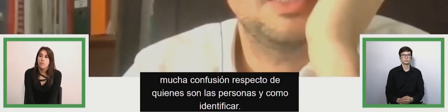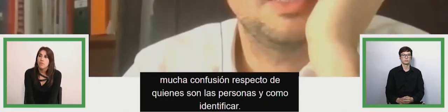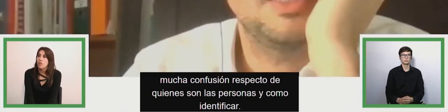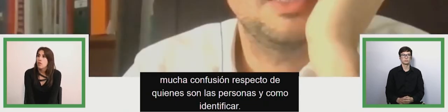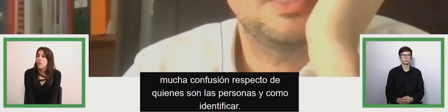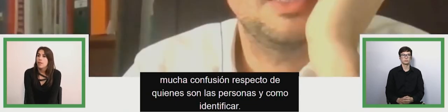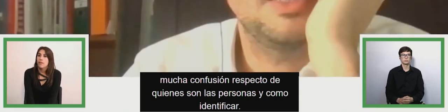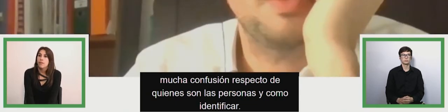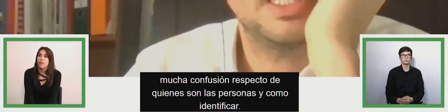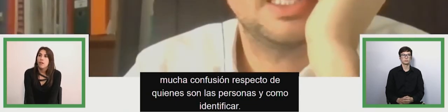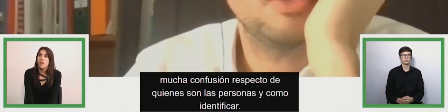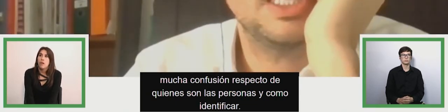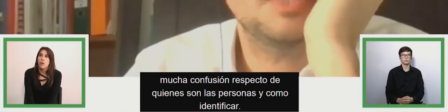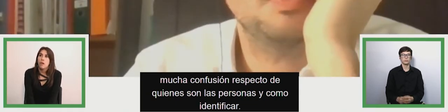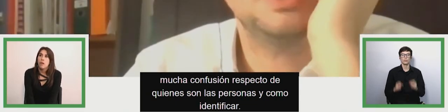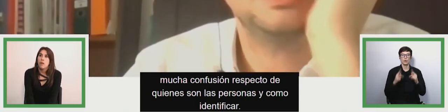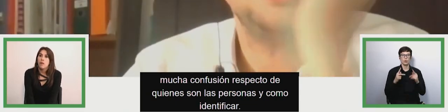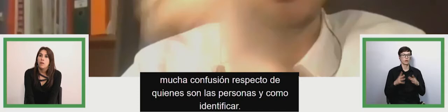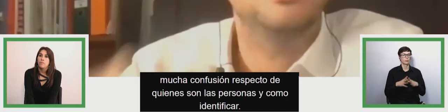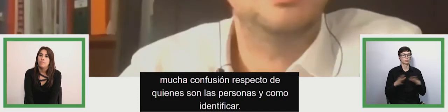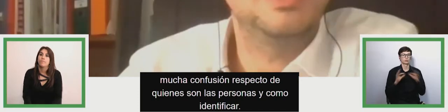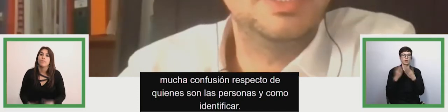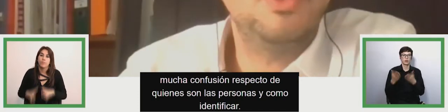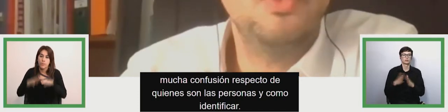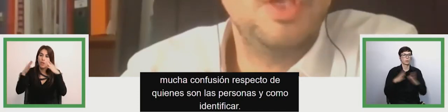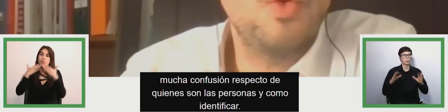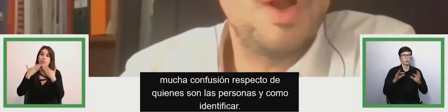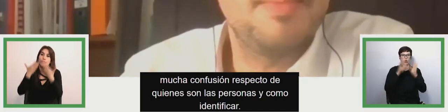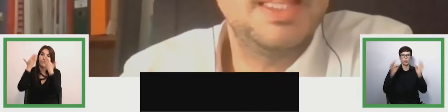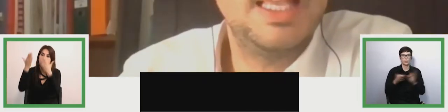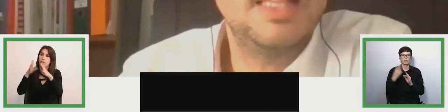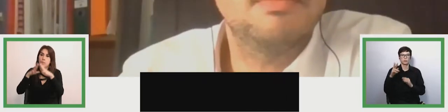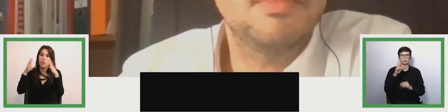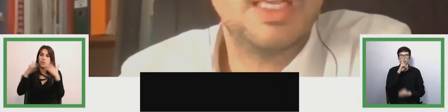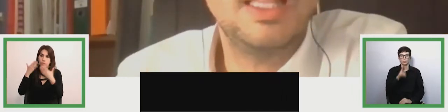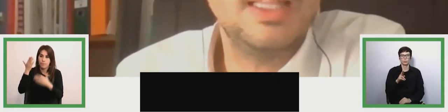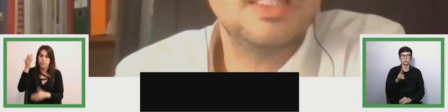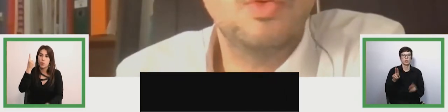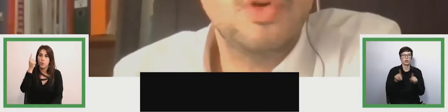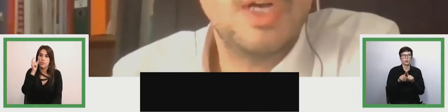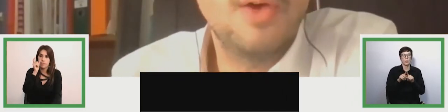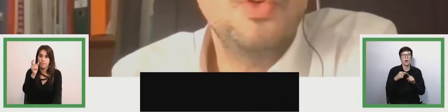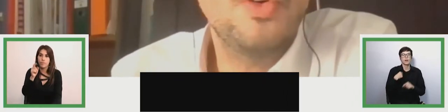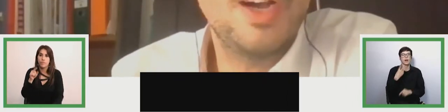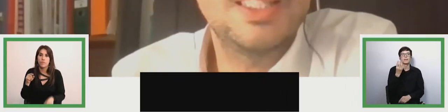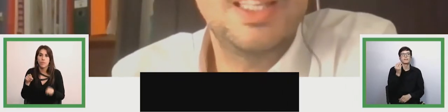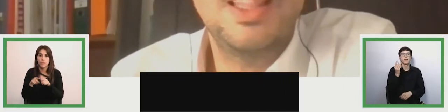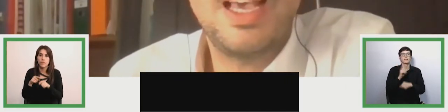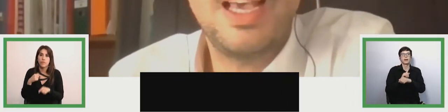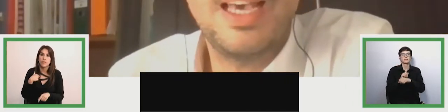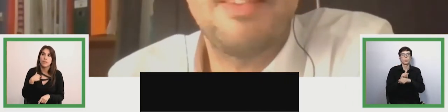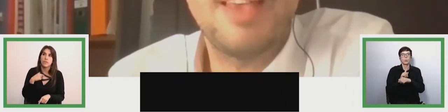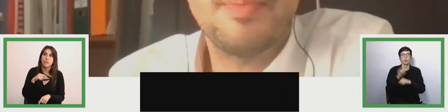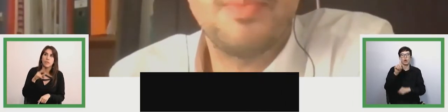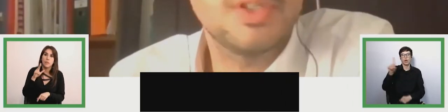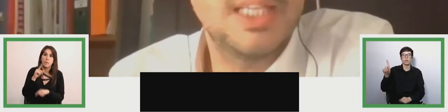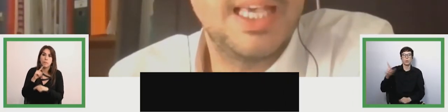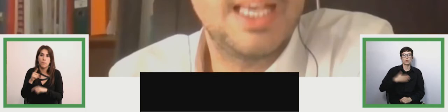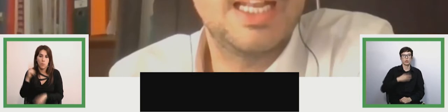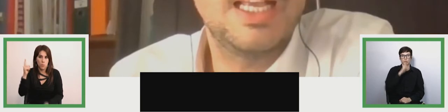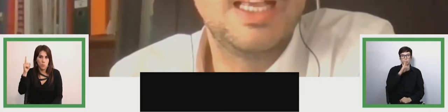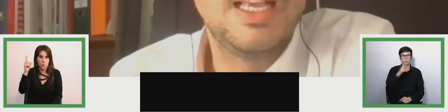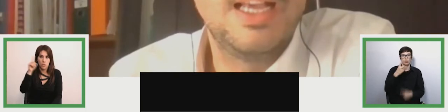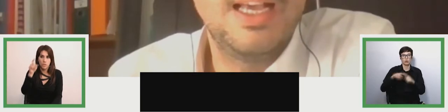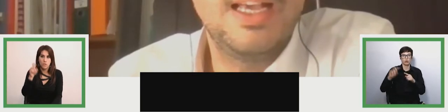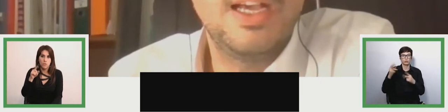muy completa creo la respuesta le dejo igualmente 30 segundos cada uno a Cintia y Javier por si